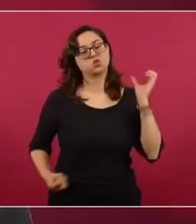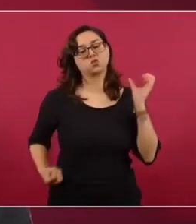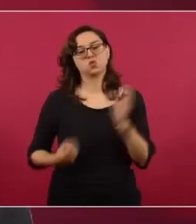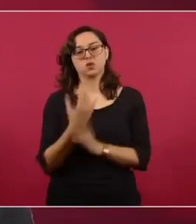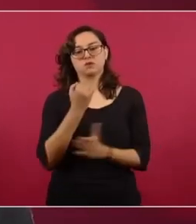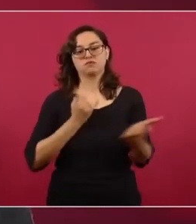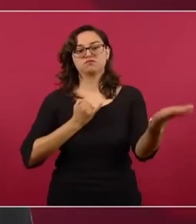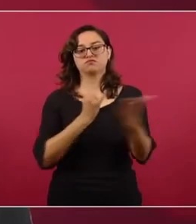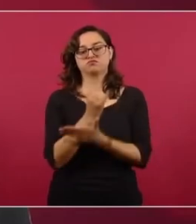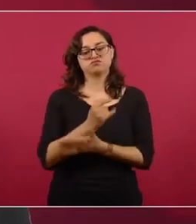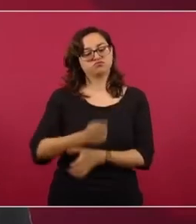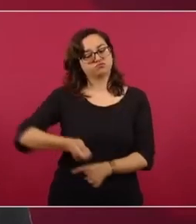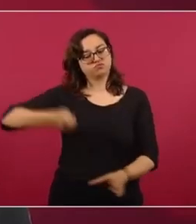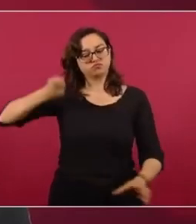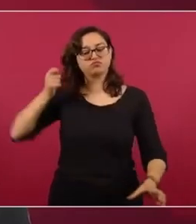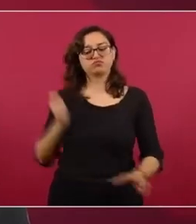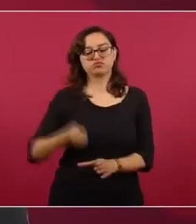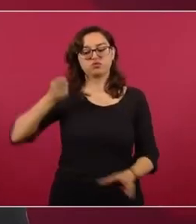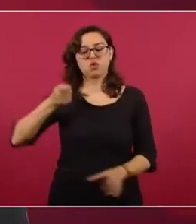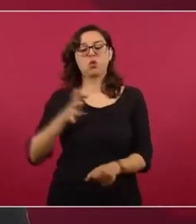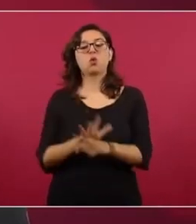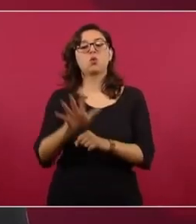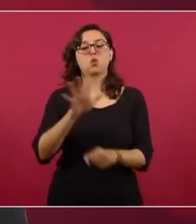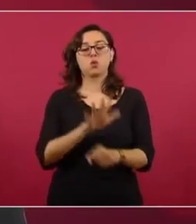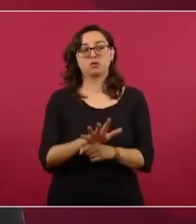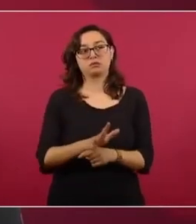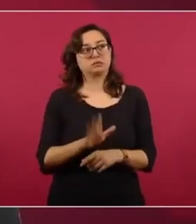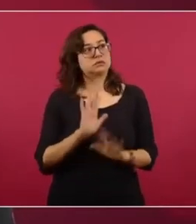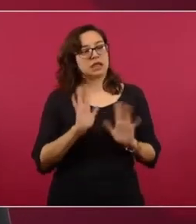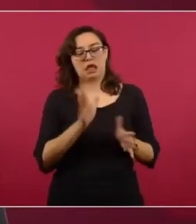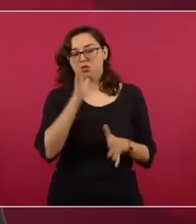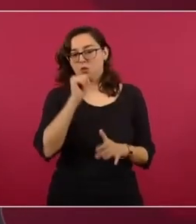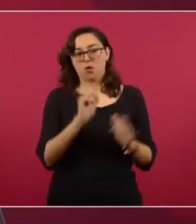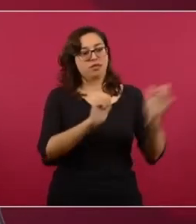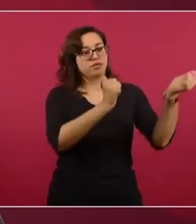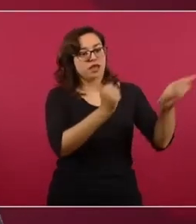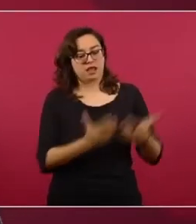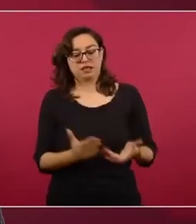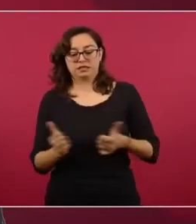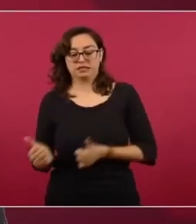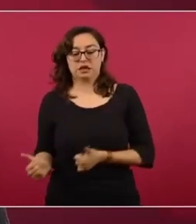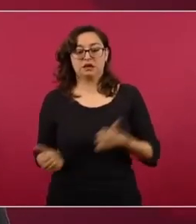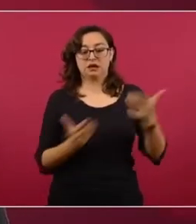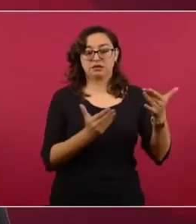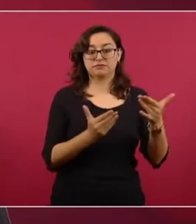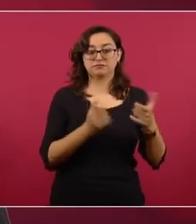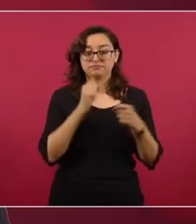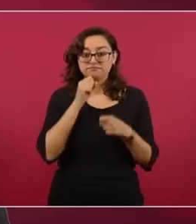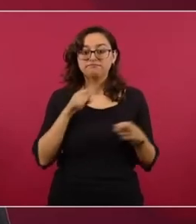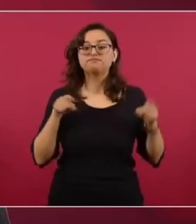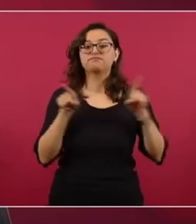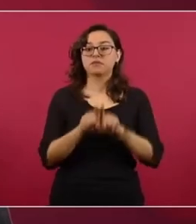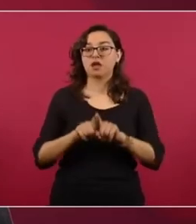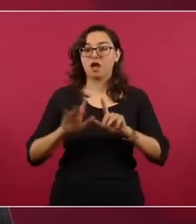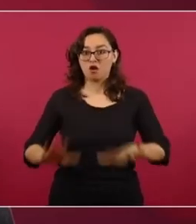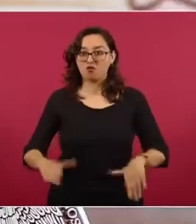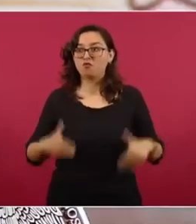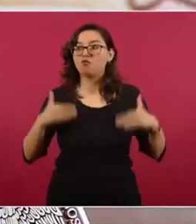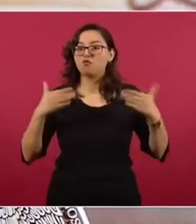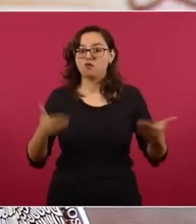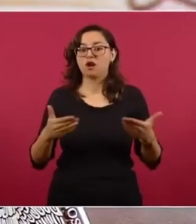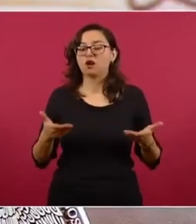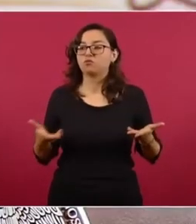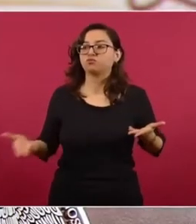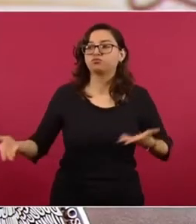prohíbe ya no sólo, como ya está en vigor, la importación y exportación, sino también la circulación y